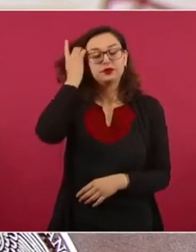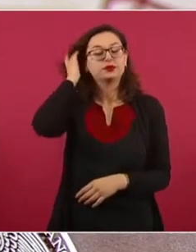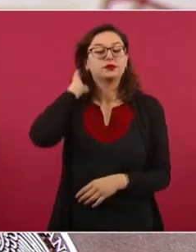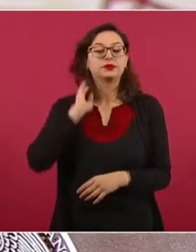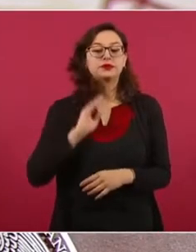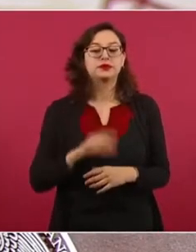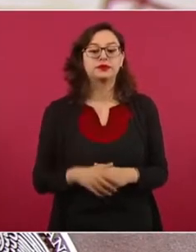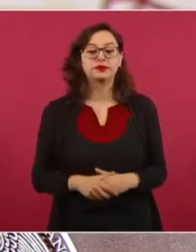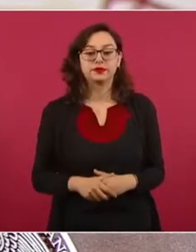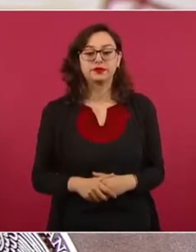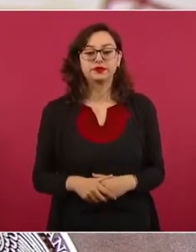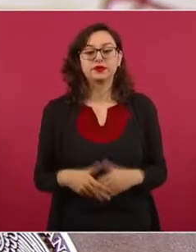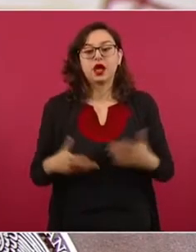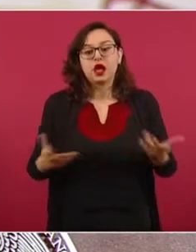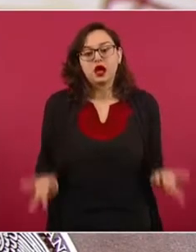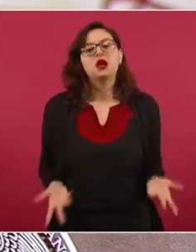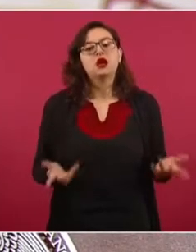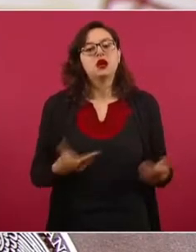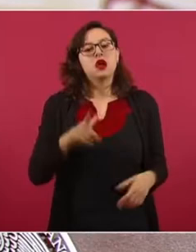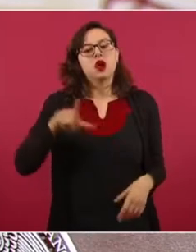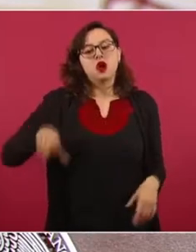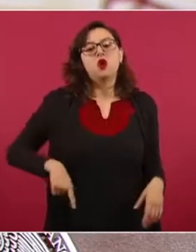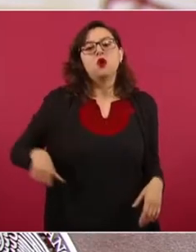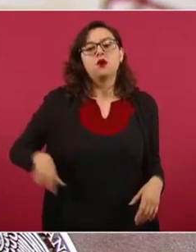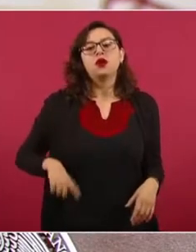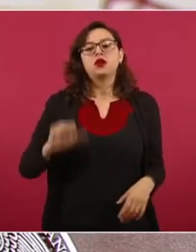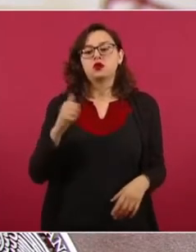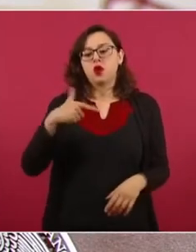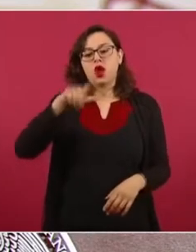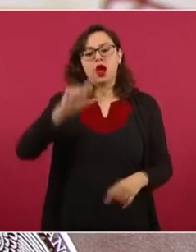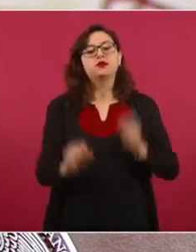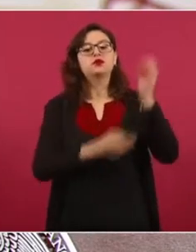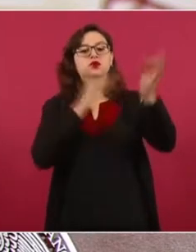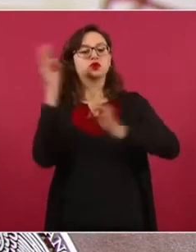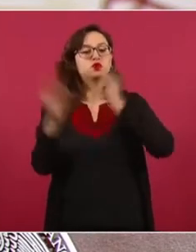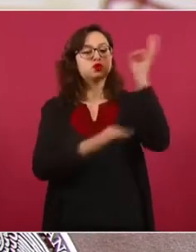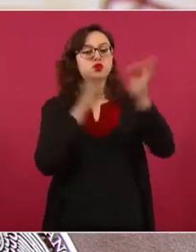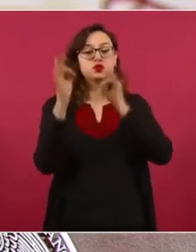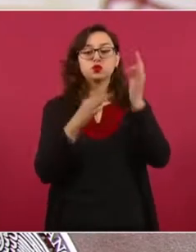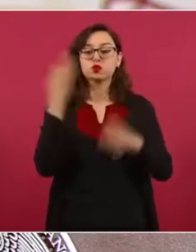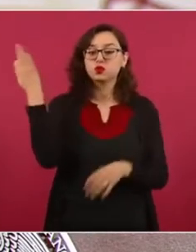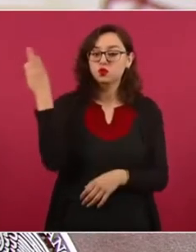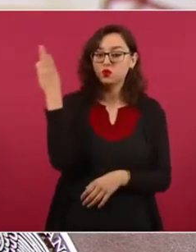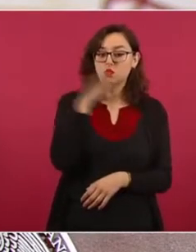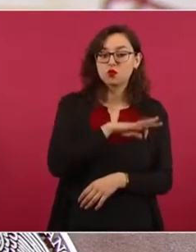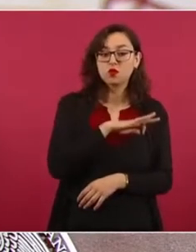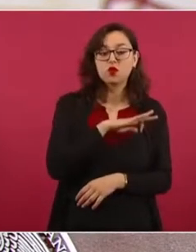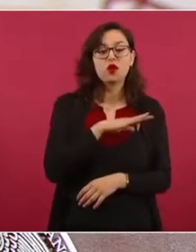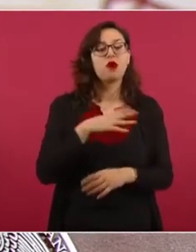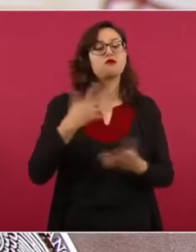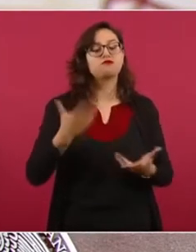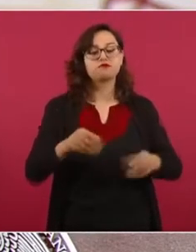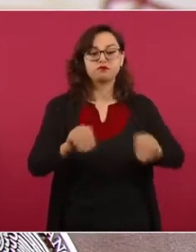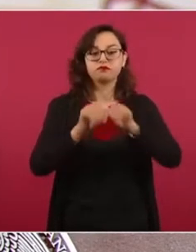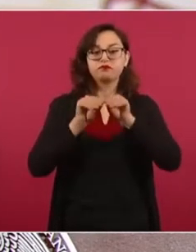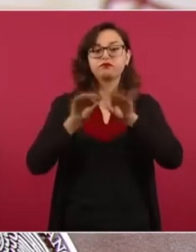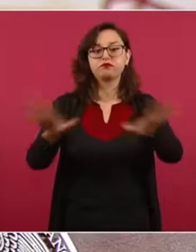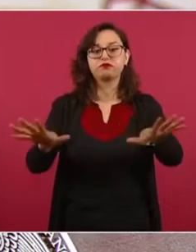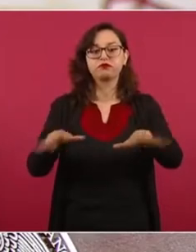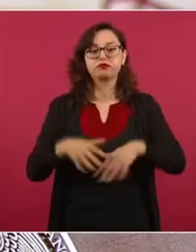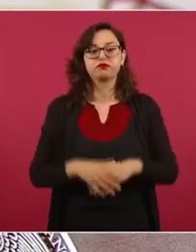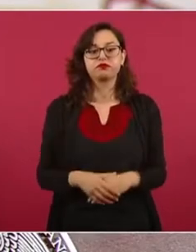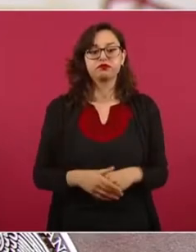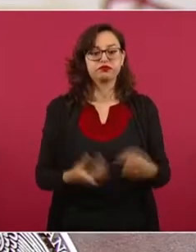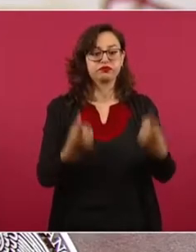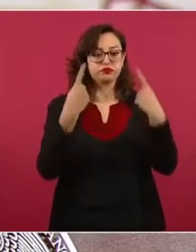sobre el gobierno del presidente Andrés Manuel López Obrador, echan mano del nado sincronizado en las redes. Un, dos, tres